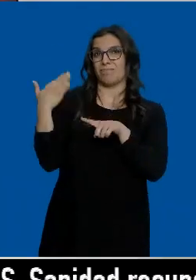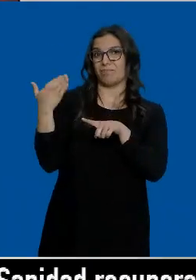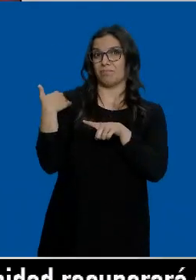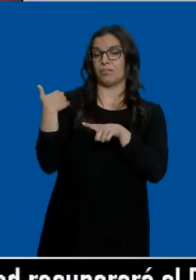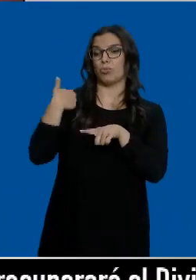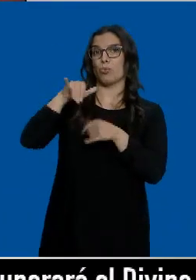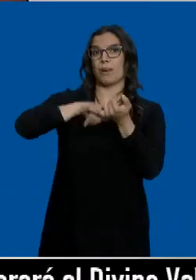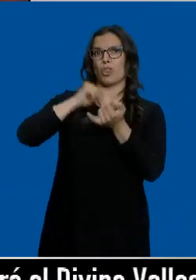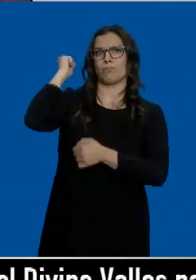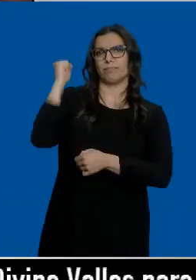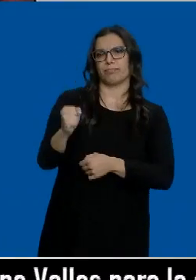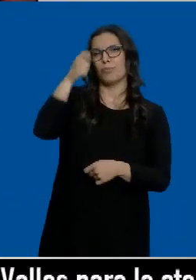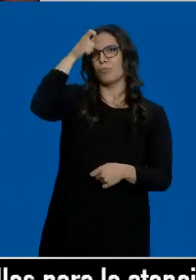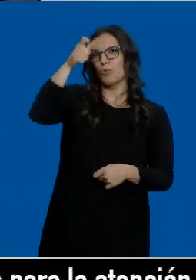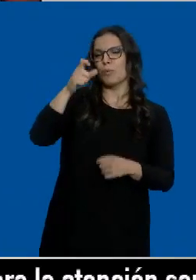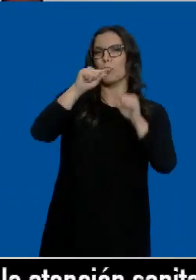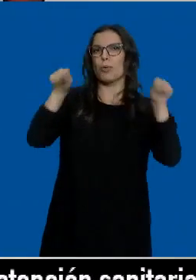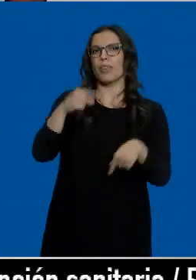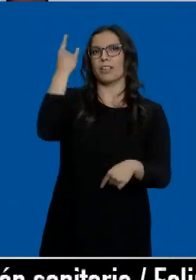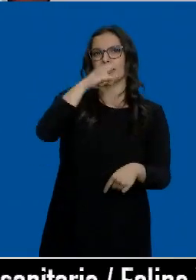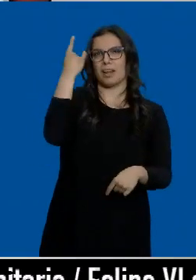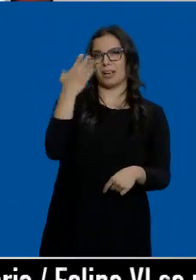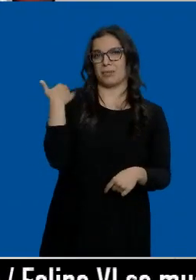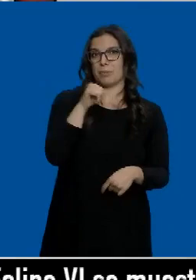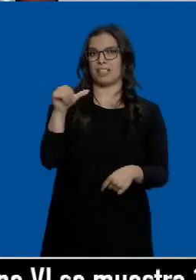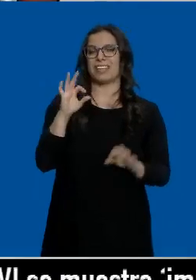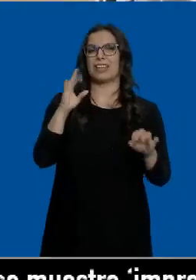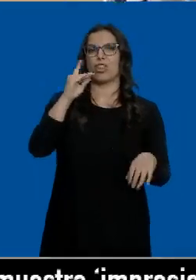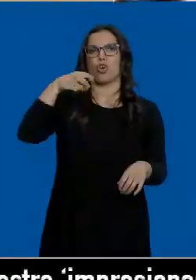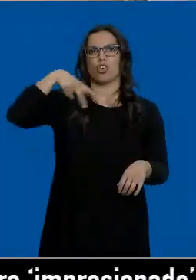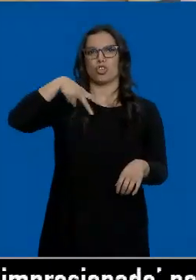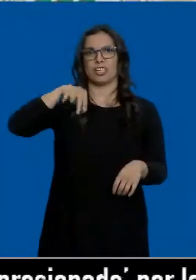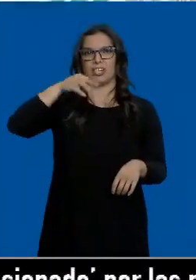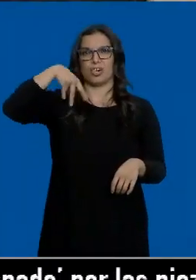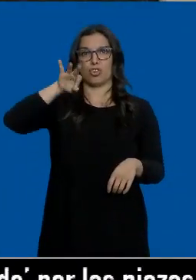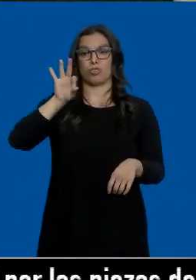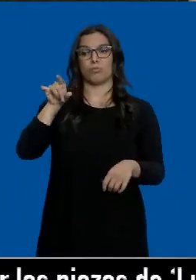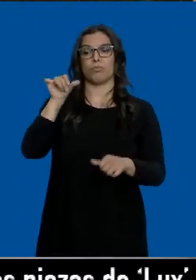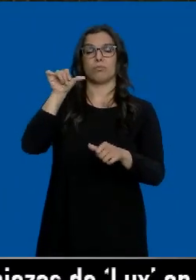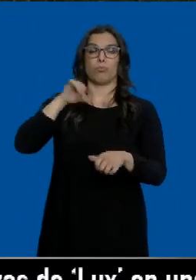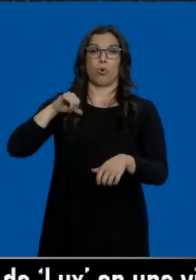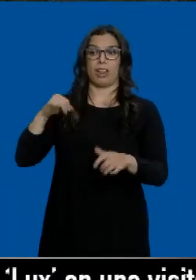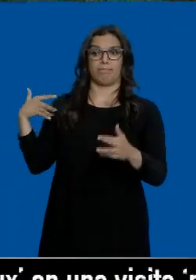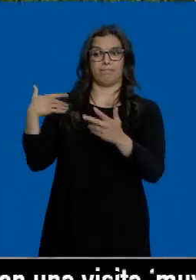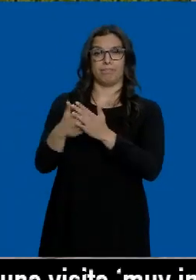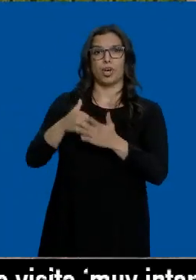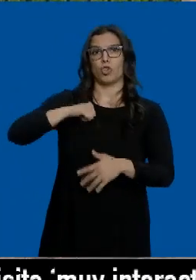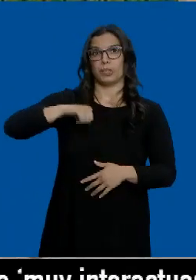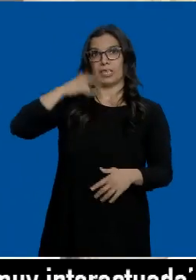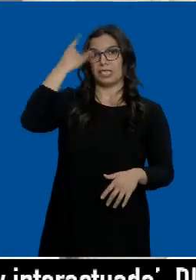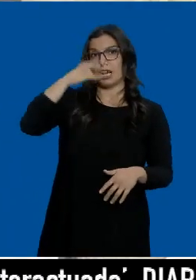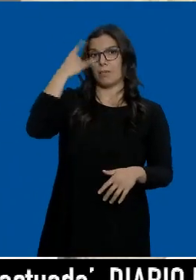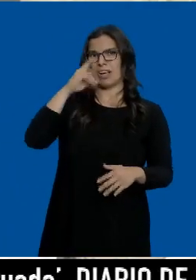apuñalada por su marido en la localidad salmantina de Doñinos hace una semana. La mujer, que estaba ingresada en el hospital de Salamanca,